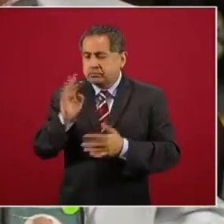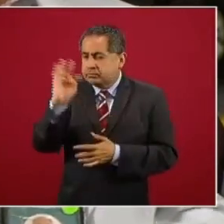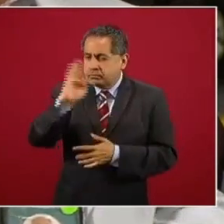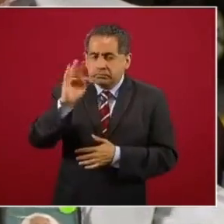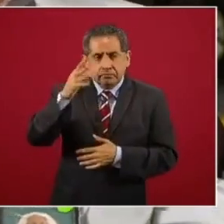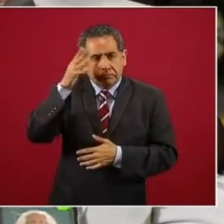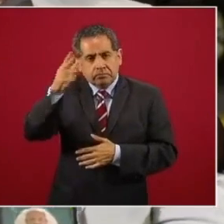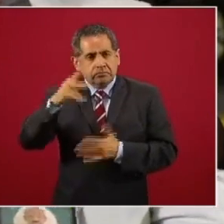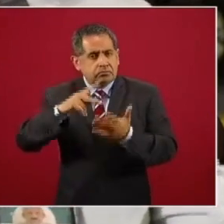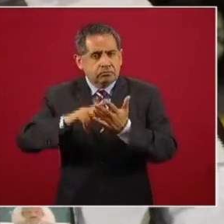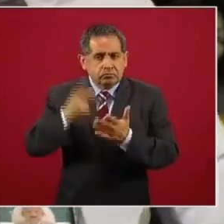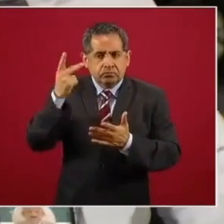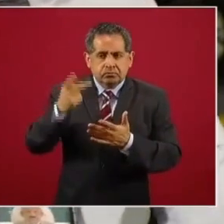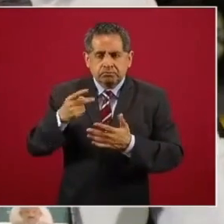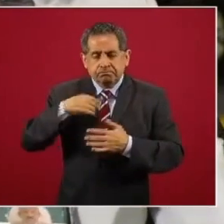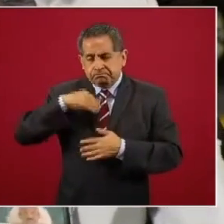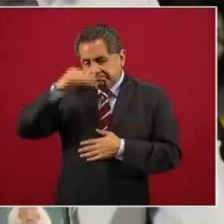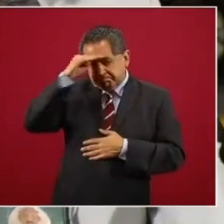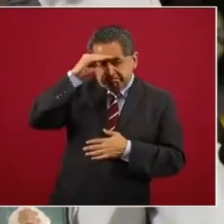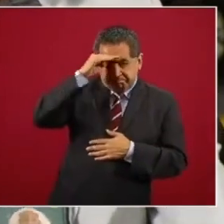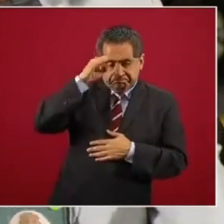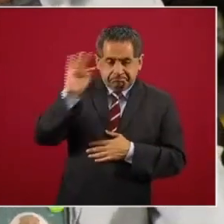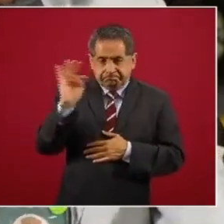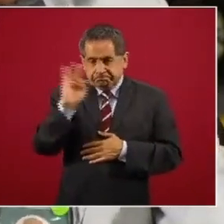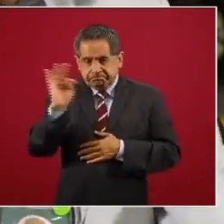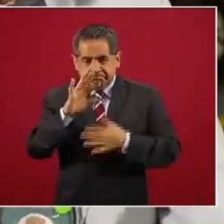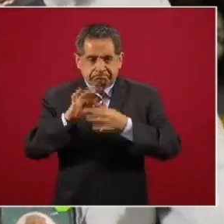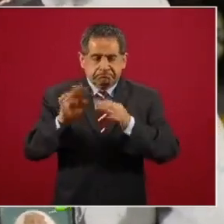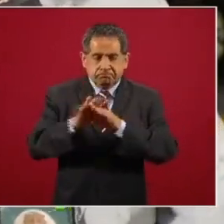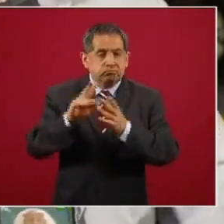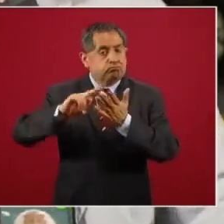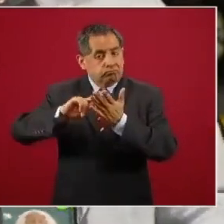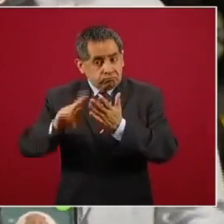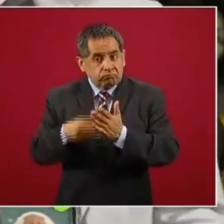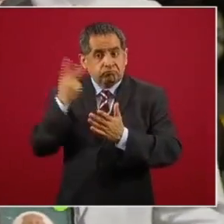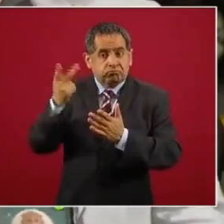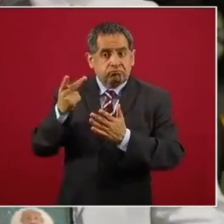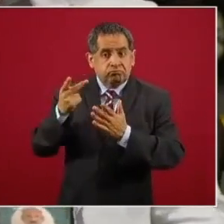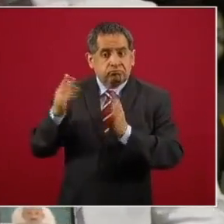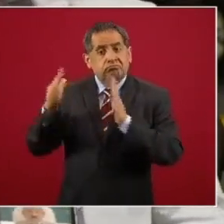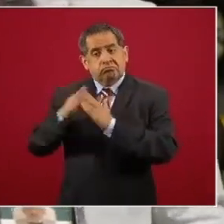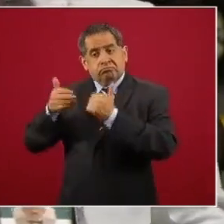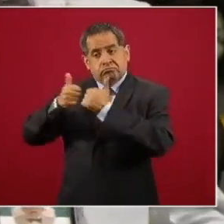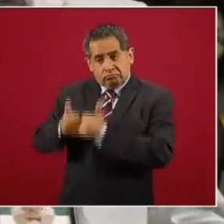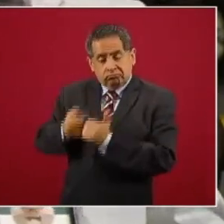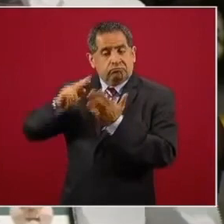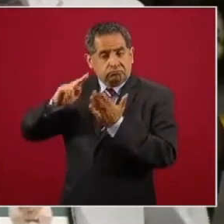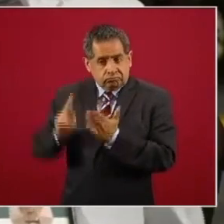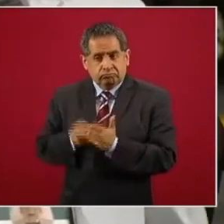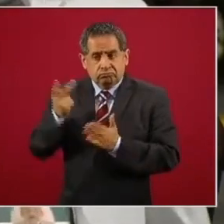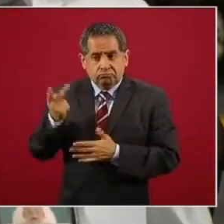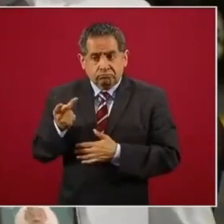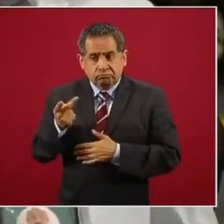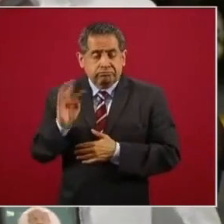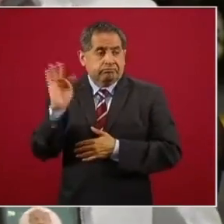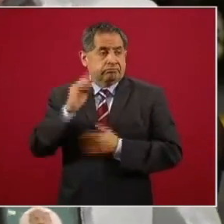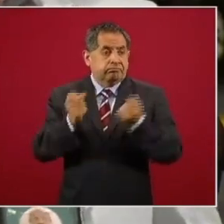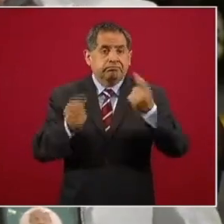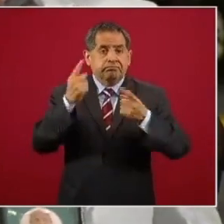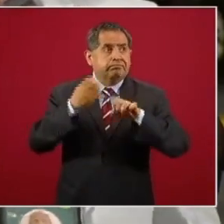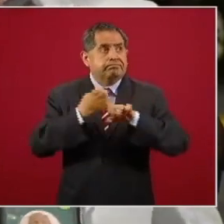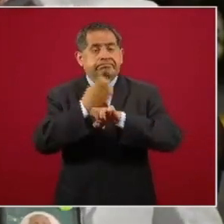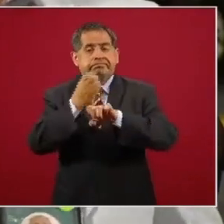también nuevamente analizando, hacer nuevamente un confinamiento, tomando en cuenta que en algunos estados